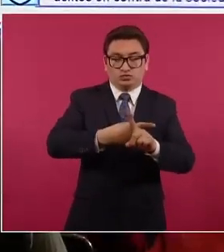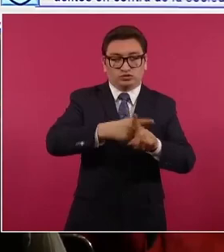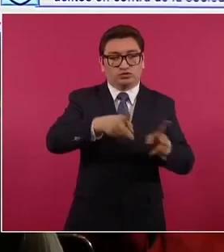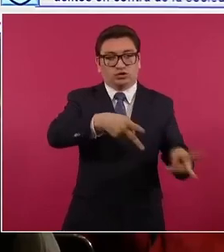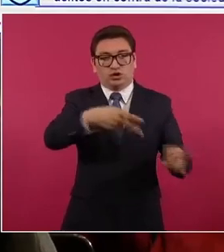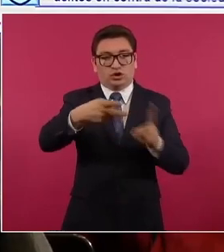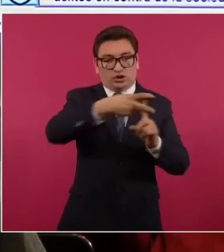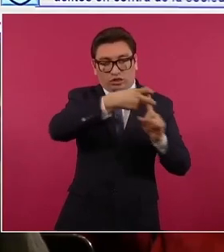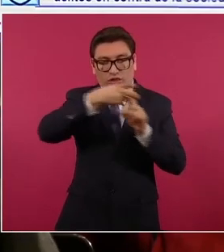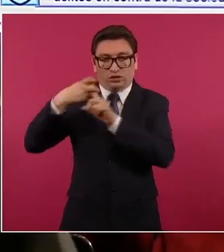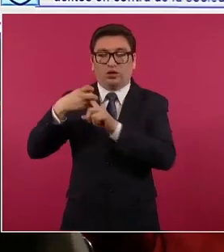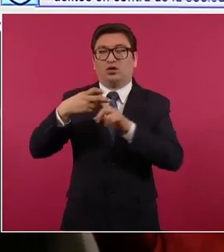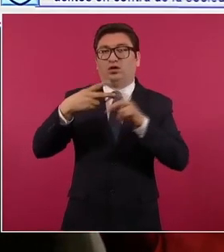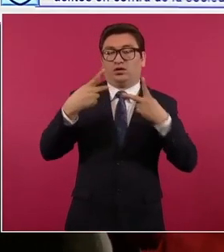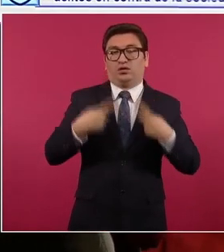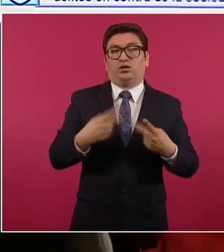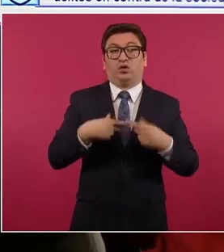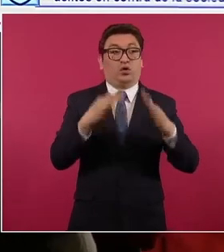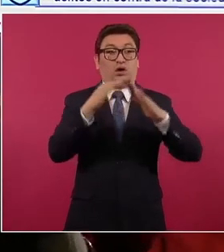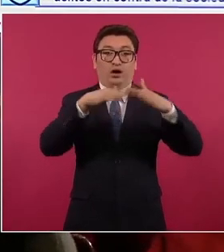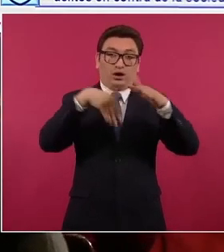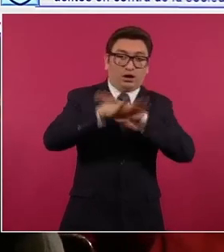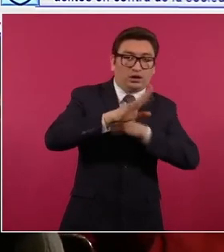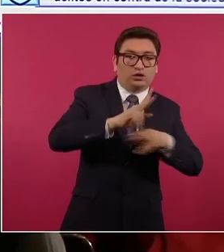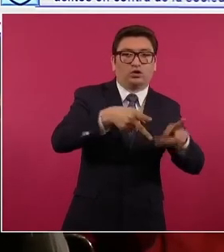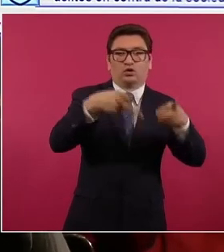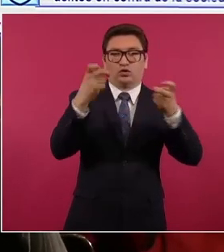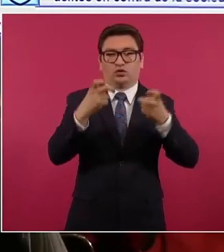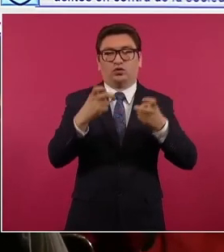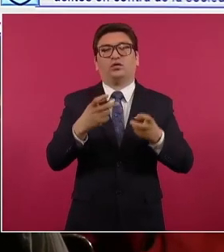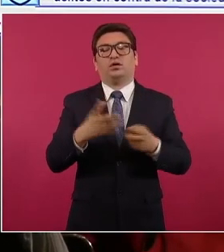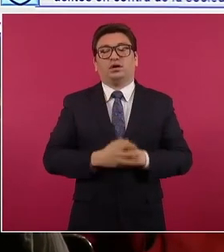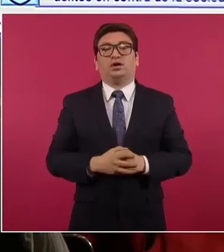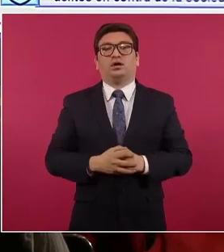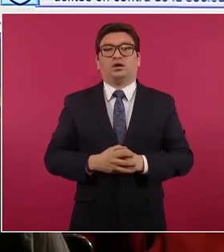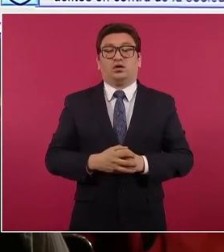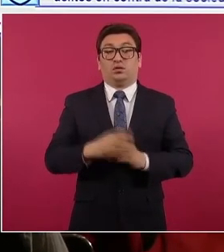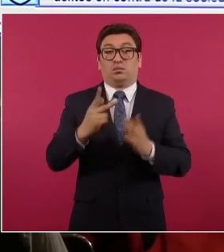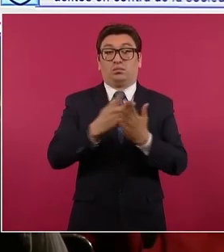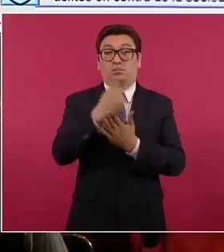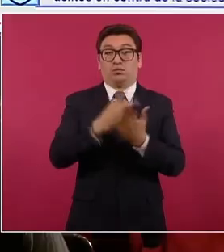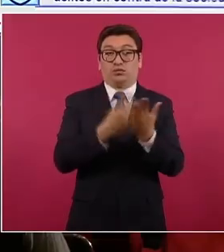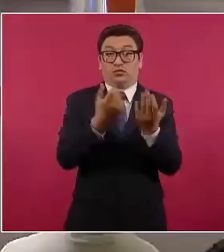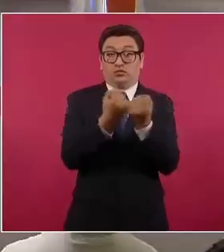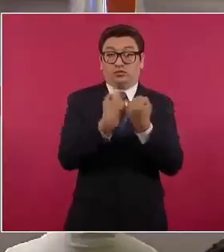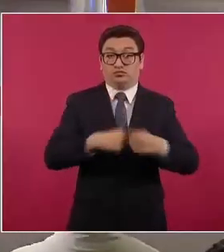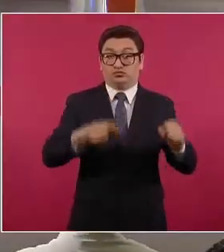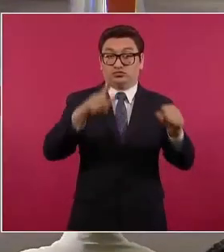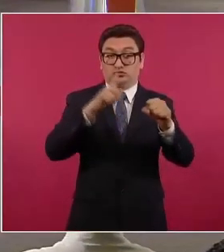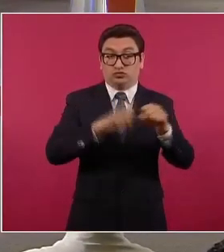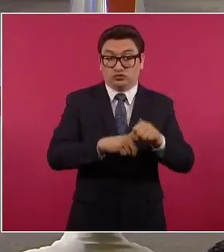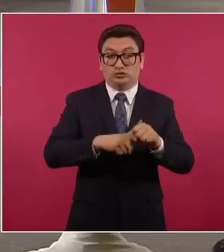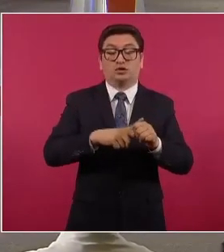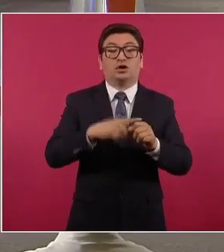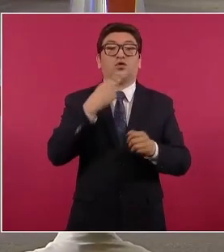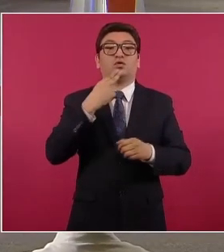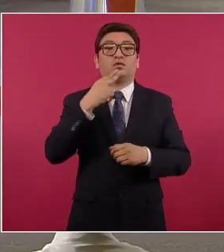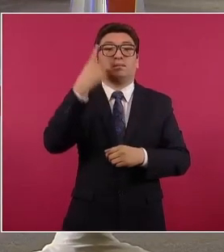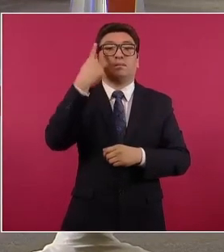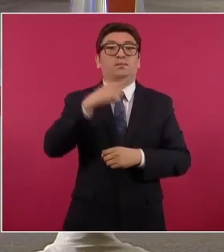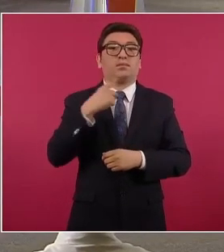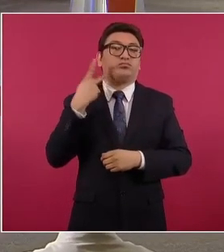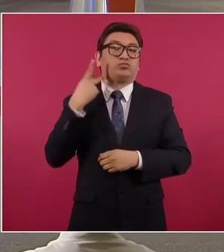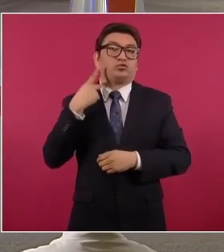trata de personas, robo a casa habitación, la utilización de programas sociales con fines electorales para